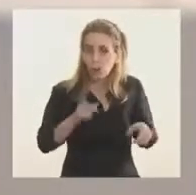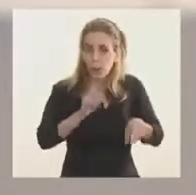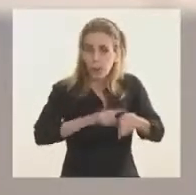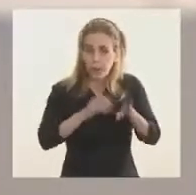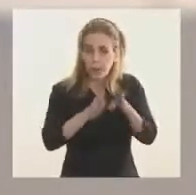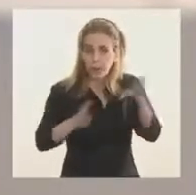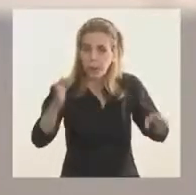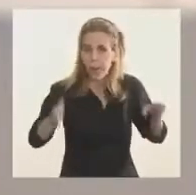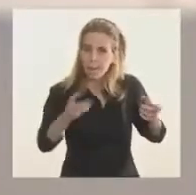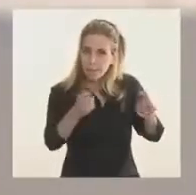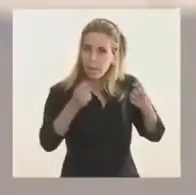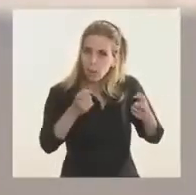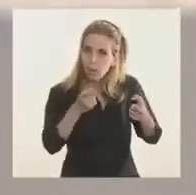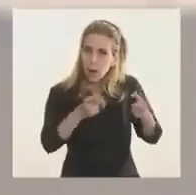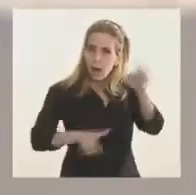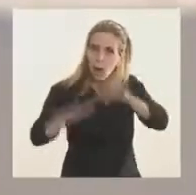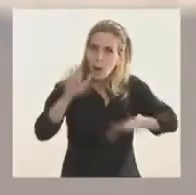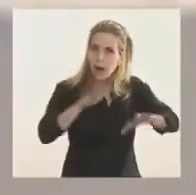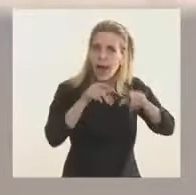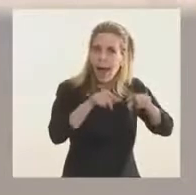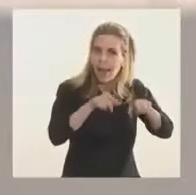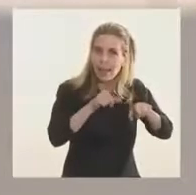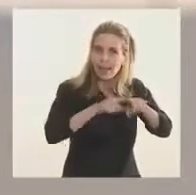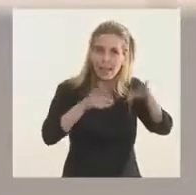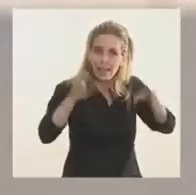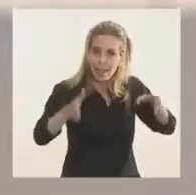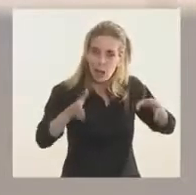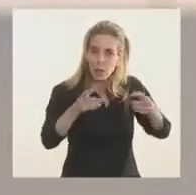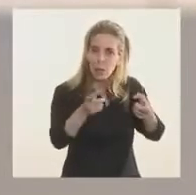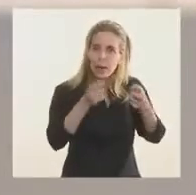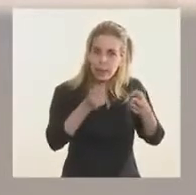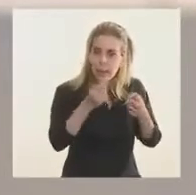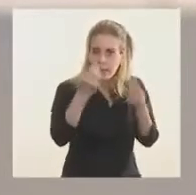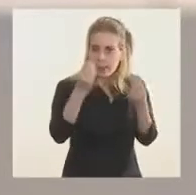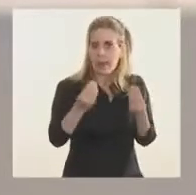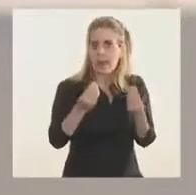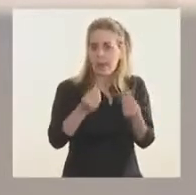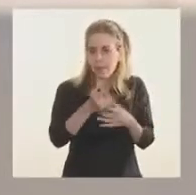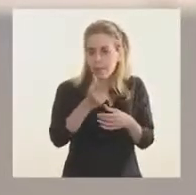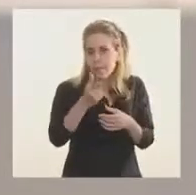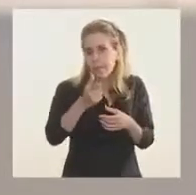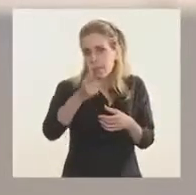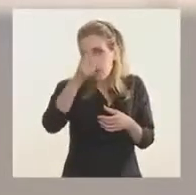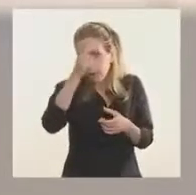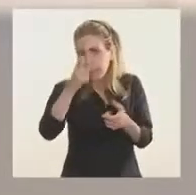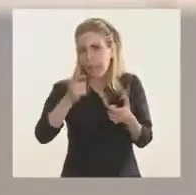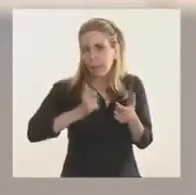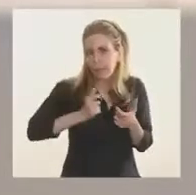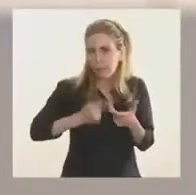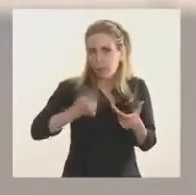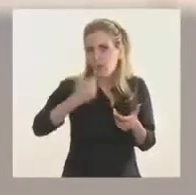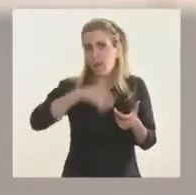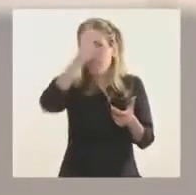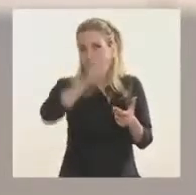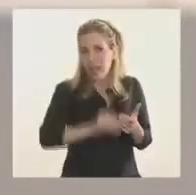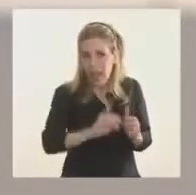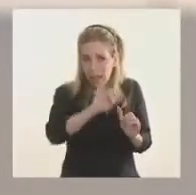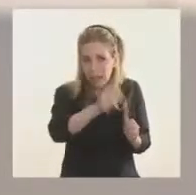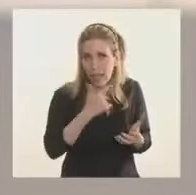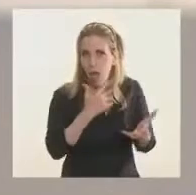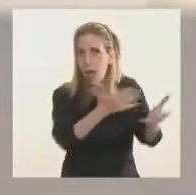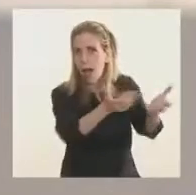necesitamos el acompañamiento de las fuerzas, de las fuerzas federales. Pero también necesitamos,